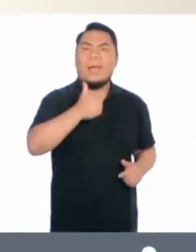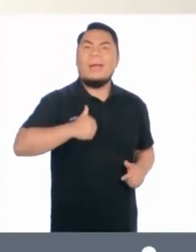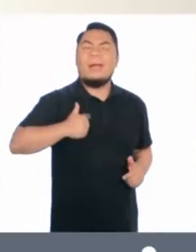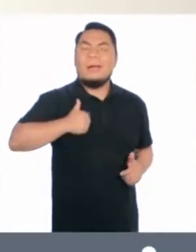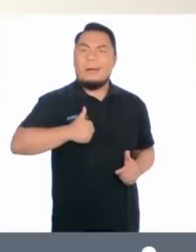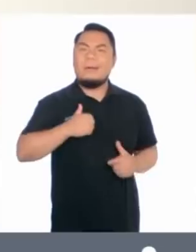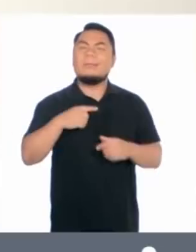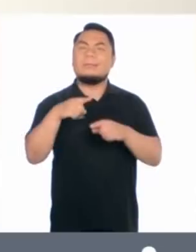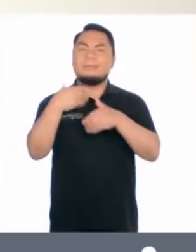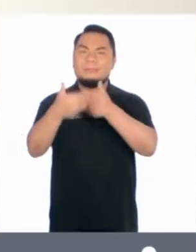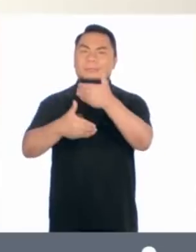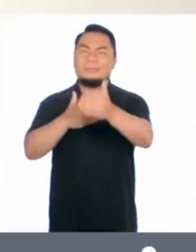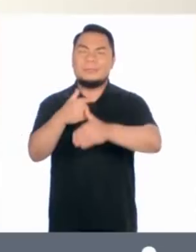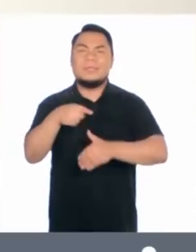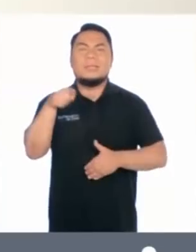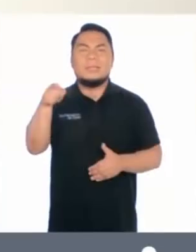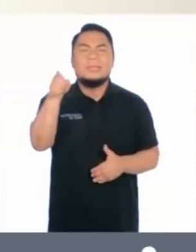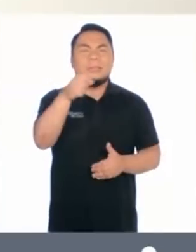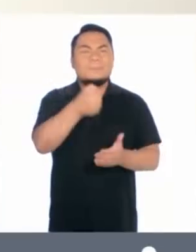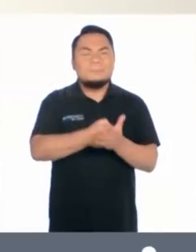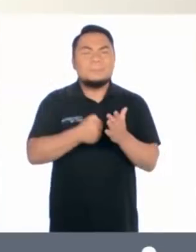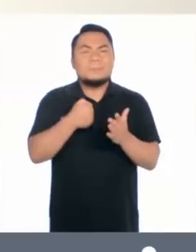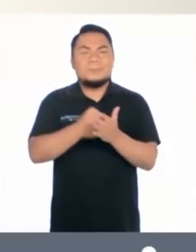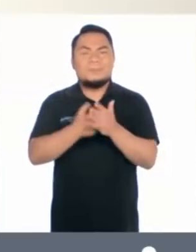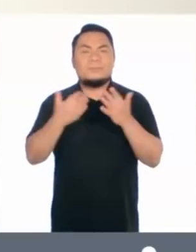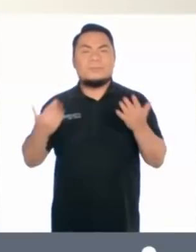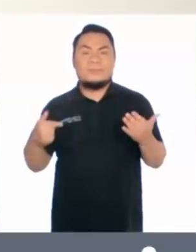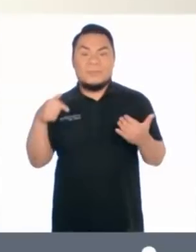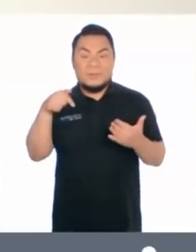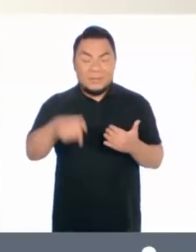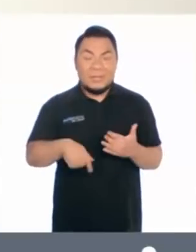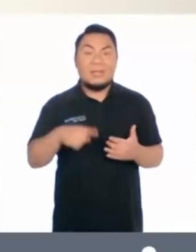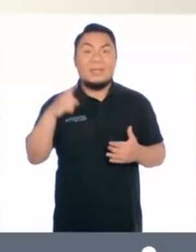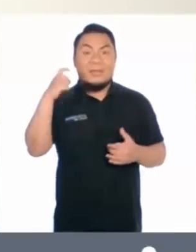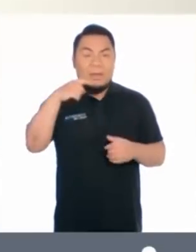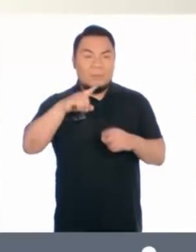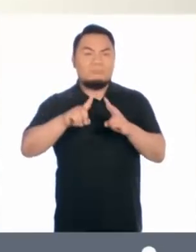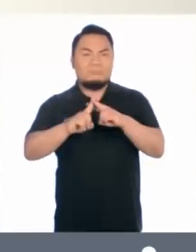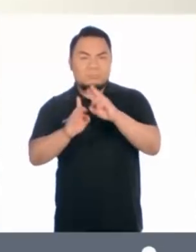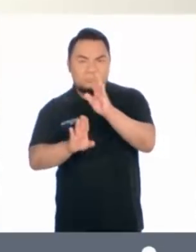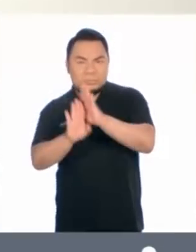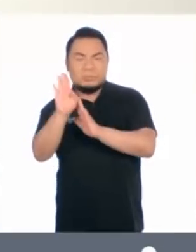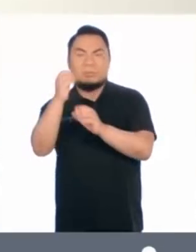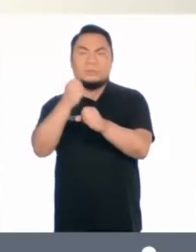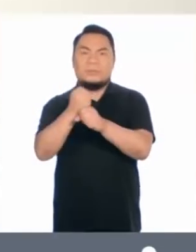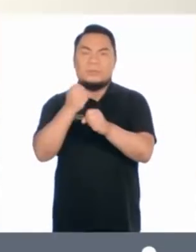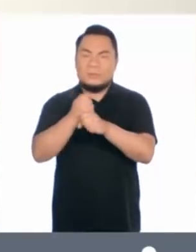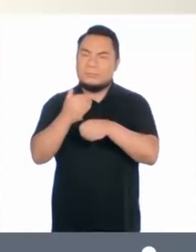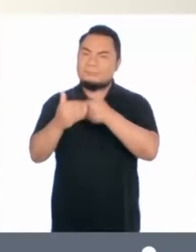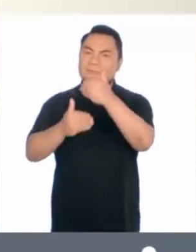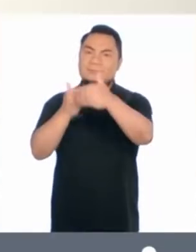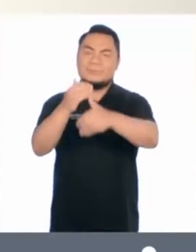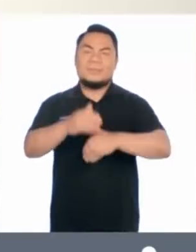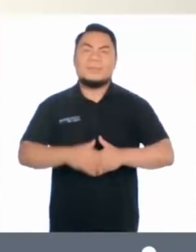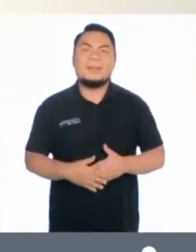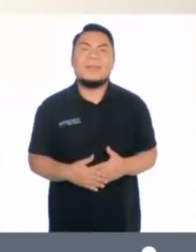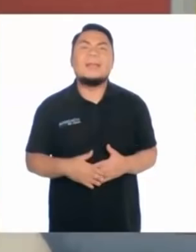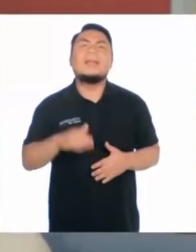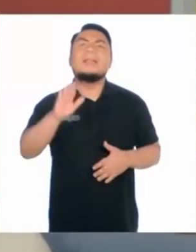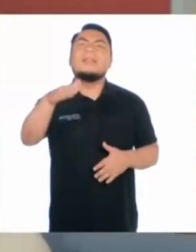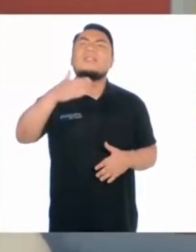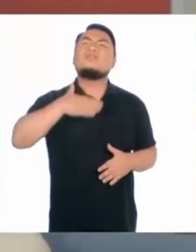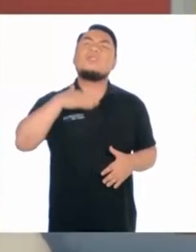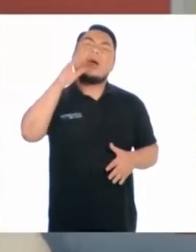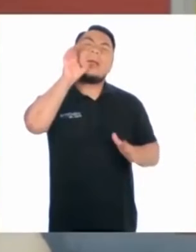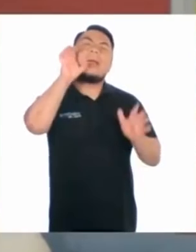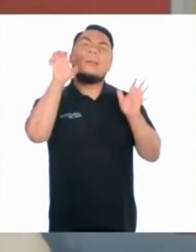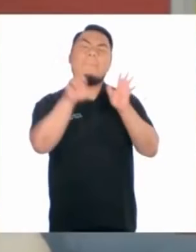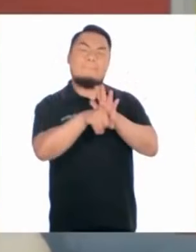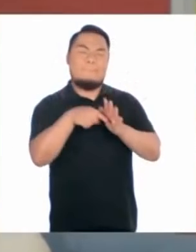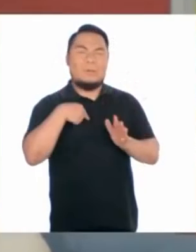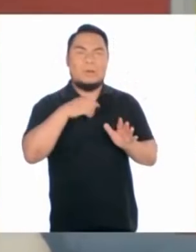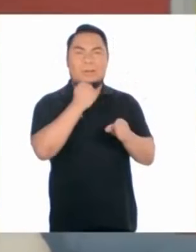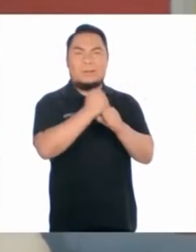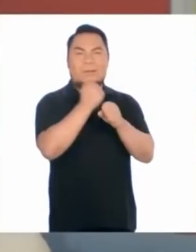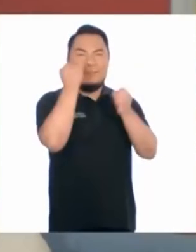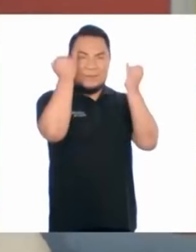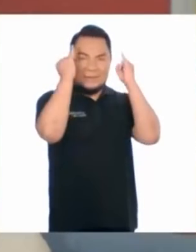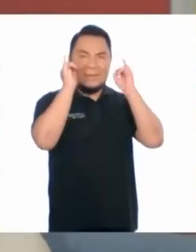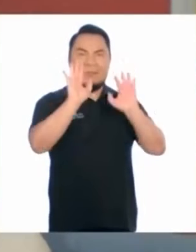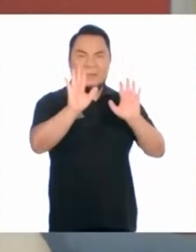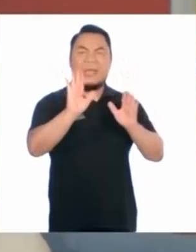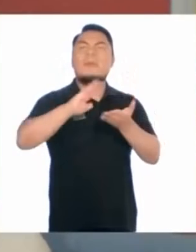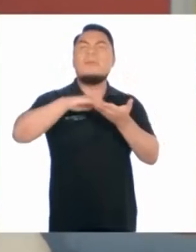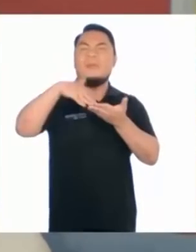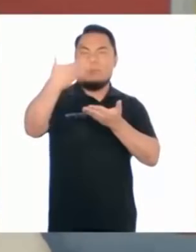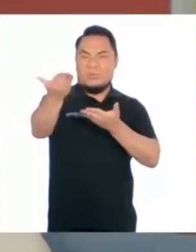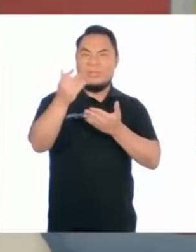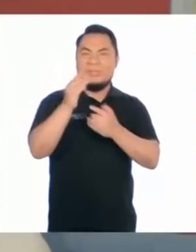desarrollen, sobre todo si van a caminar a través de este camino del emprendimiento. Sí, yo tengo algunos ejemplos de